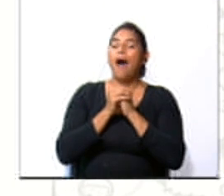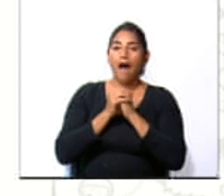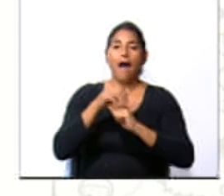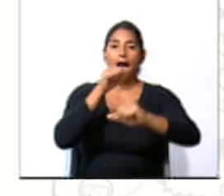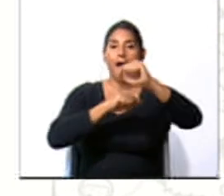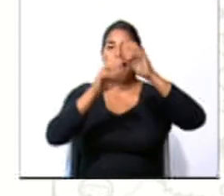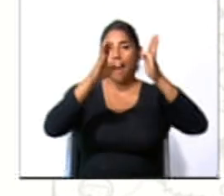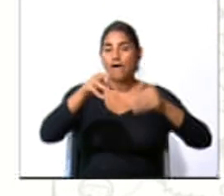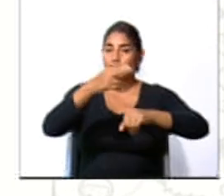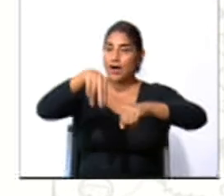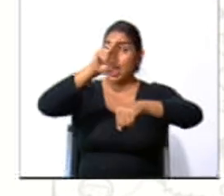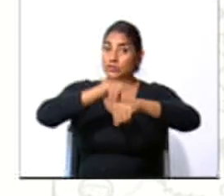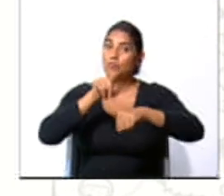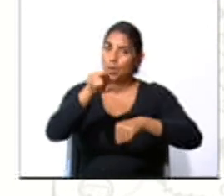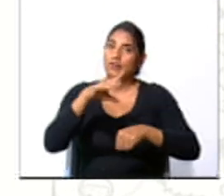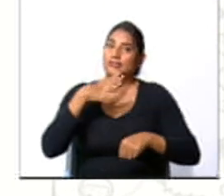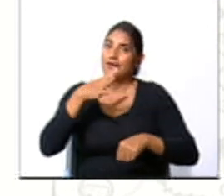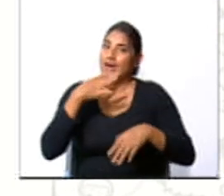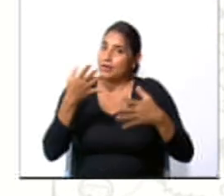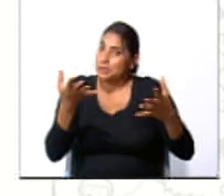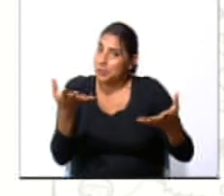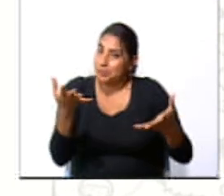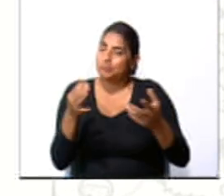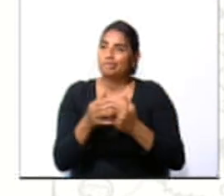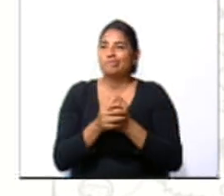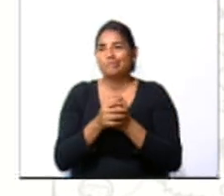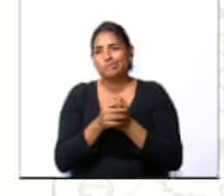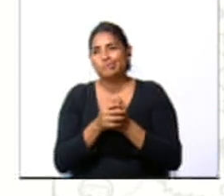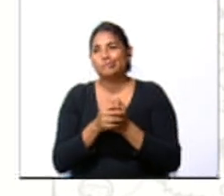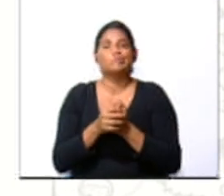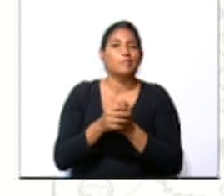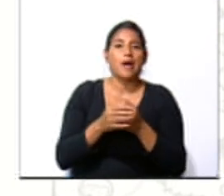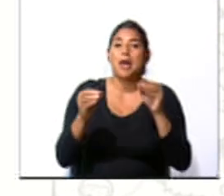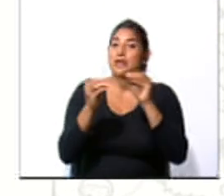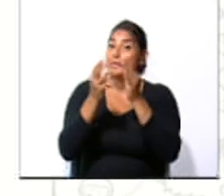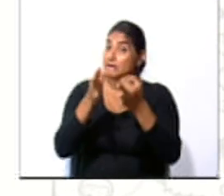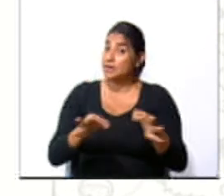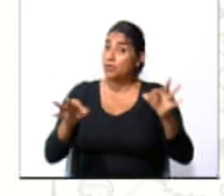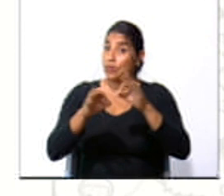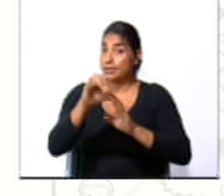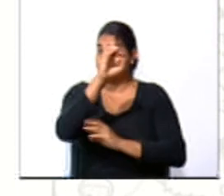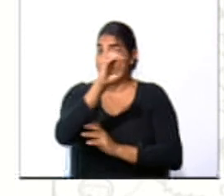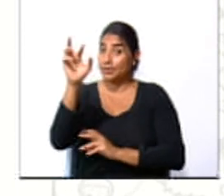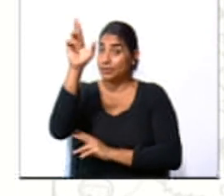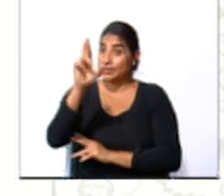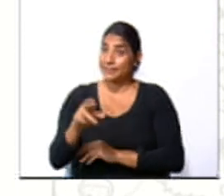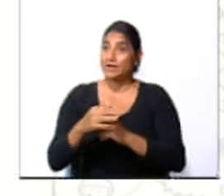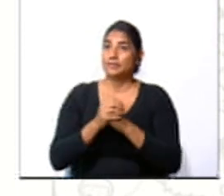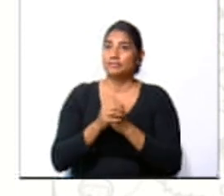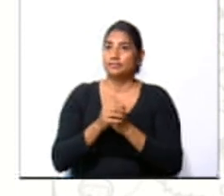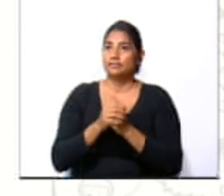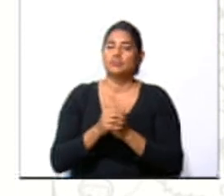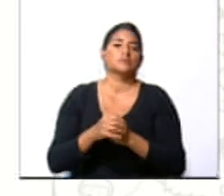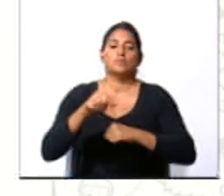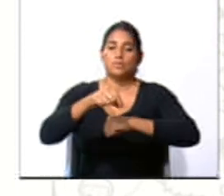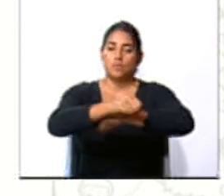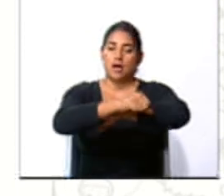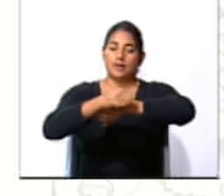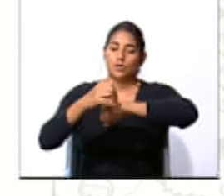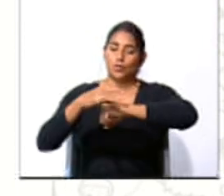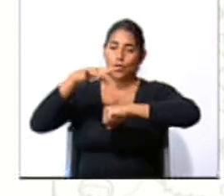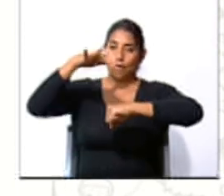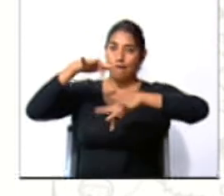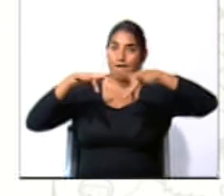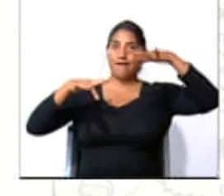Nacional, de él estamos hablando. Podríamos destacar que es el más importante de Costa Rica, que es una joya